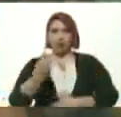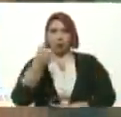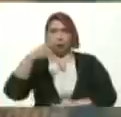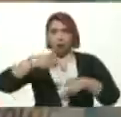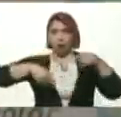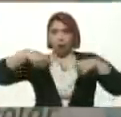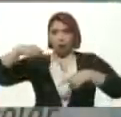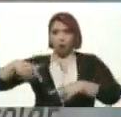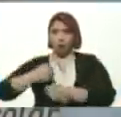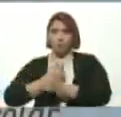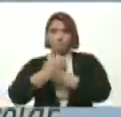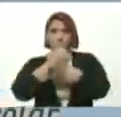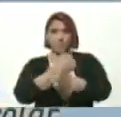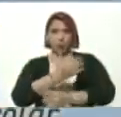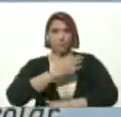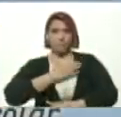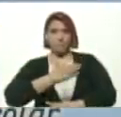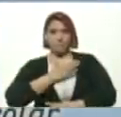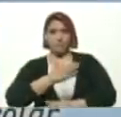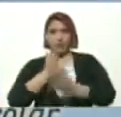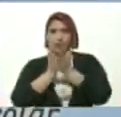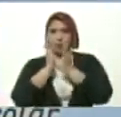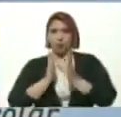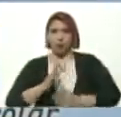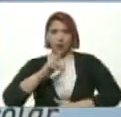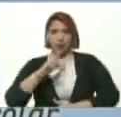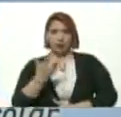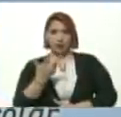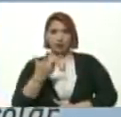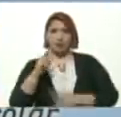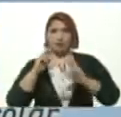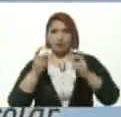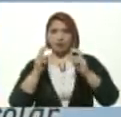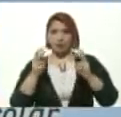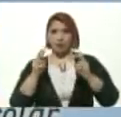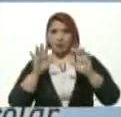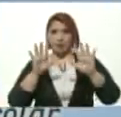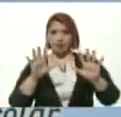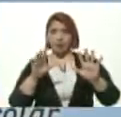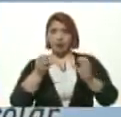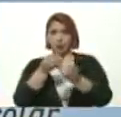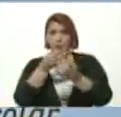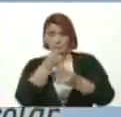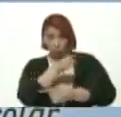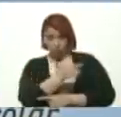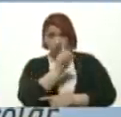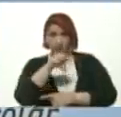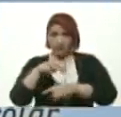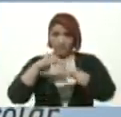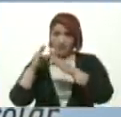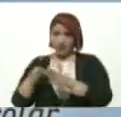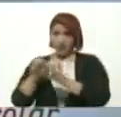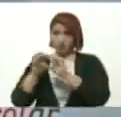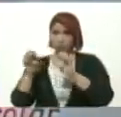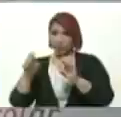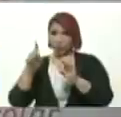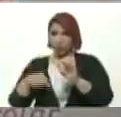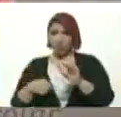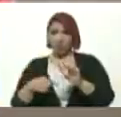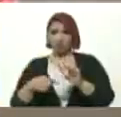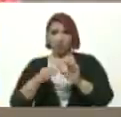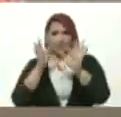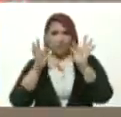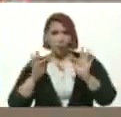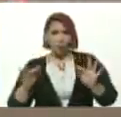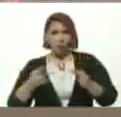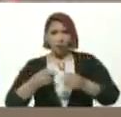Para mi escuela Tercer vértice De los diez vértices Que usted Y la ministra Yelixa Santaella De manera Oportuna